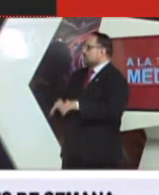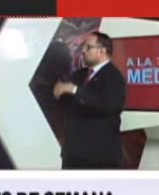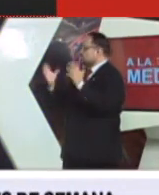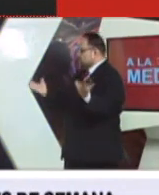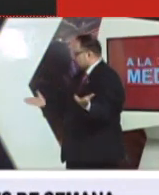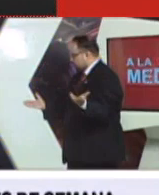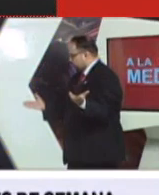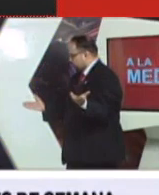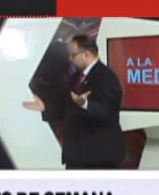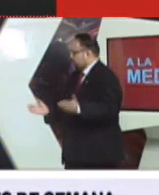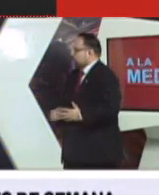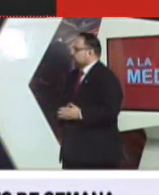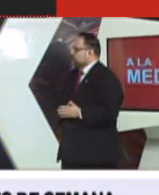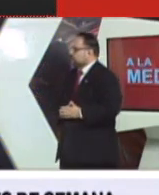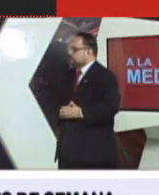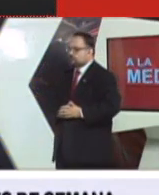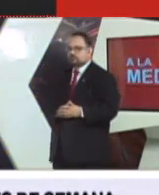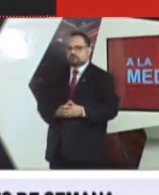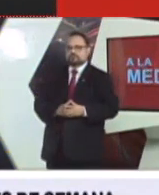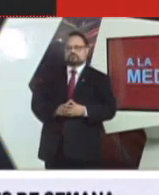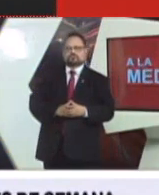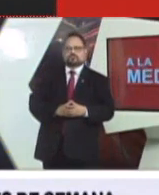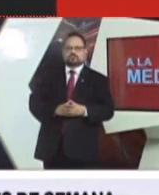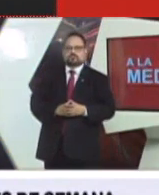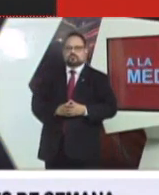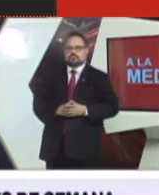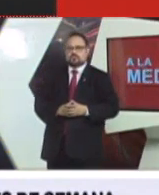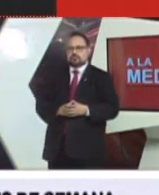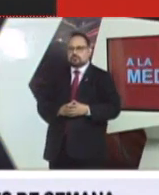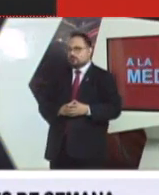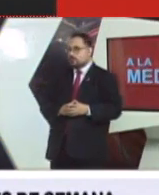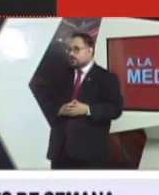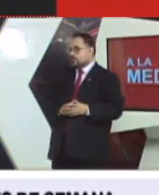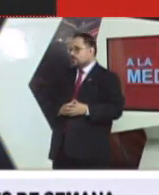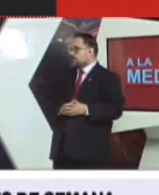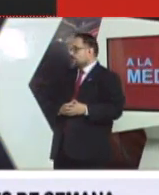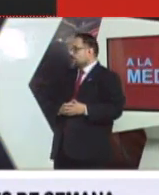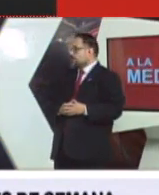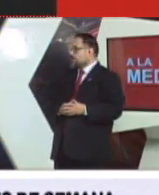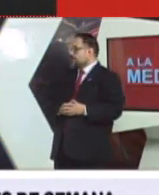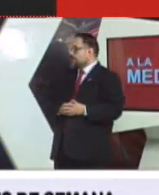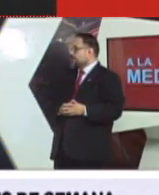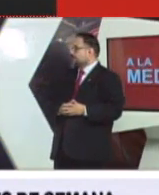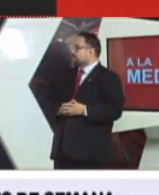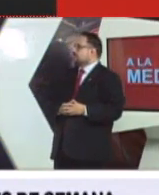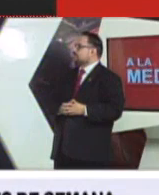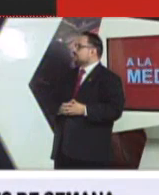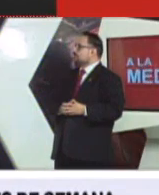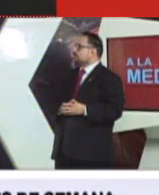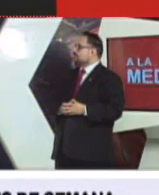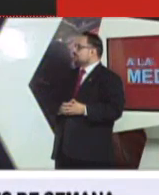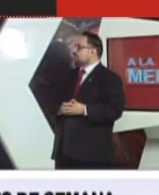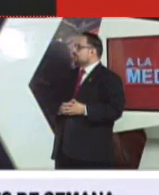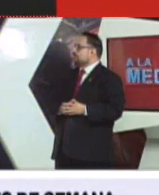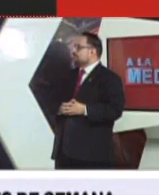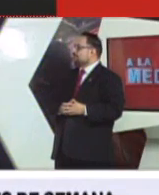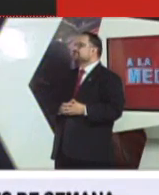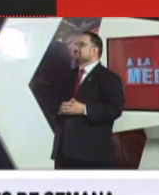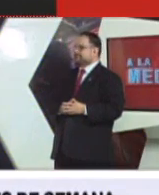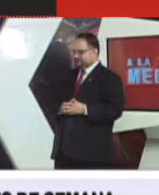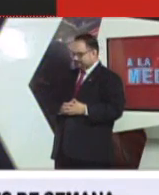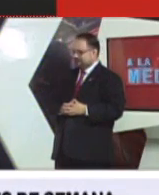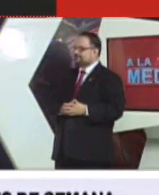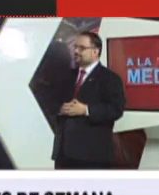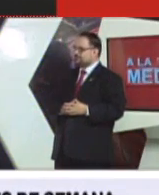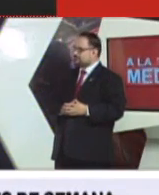a lo social, por ejemplo. Efectivamente, y ese es el peligro que al final se crea que derivado entonces que el fin de semana